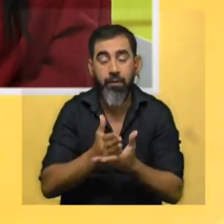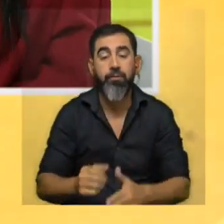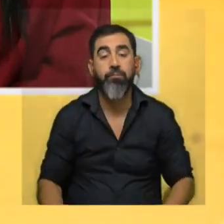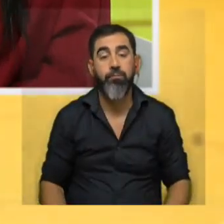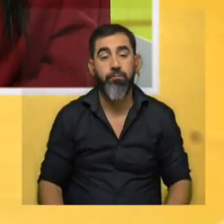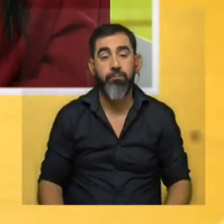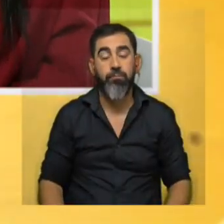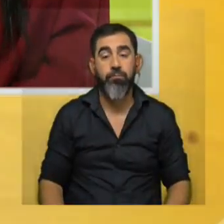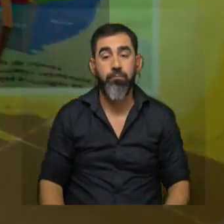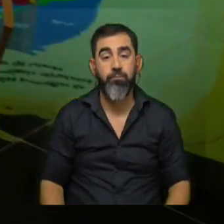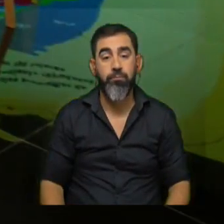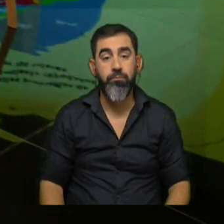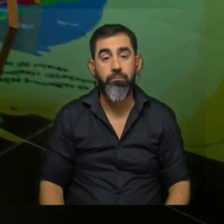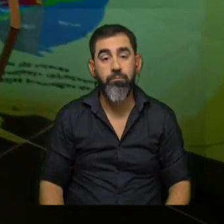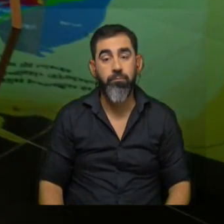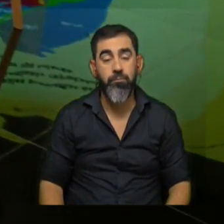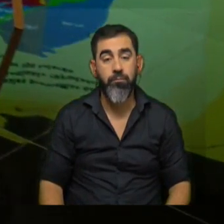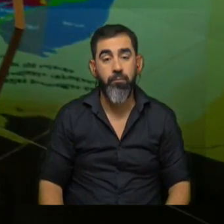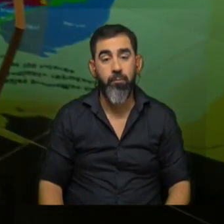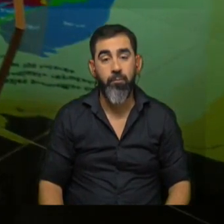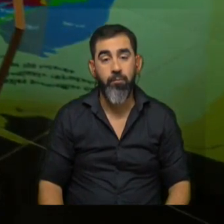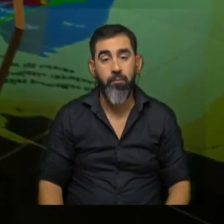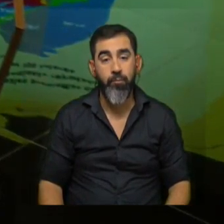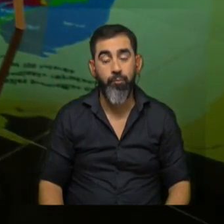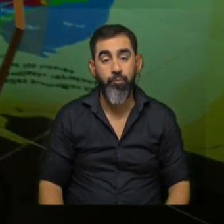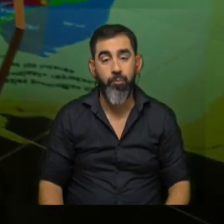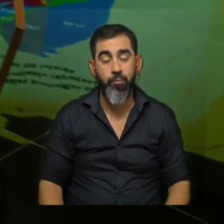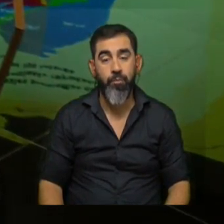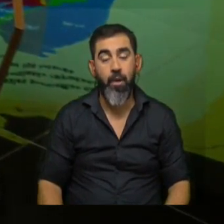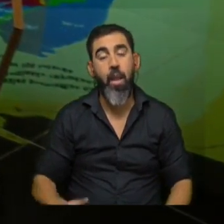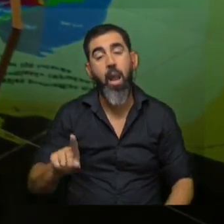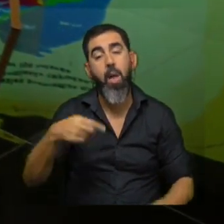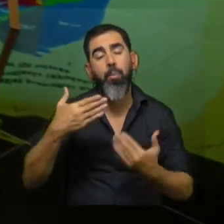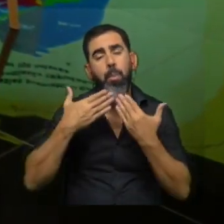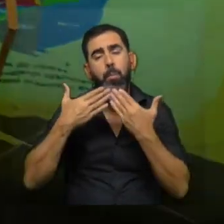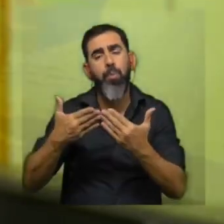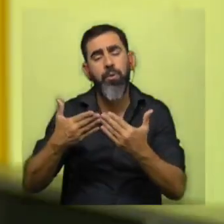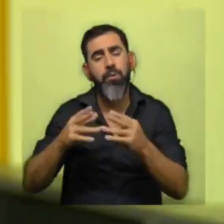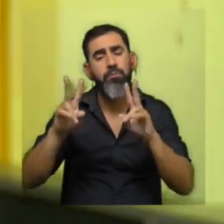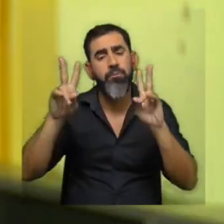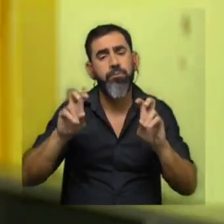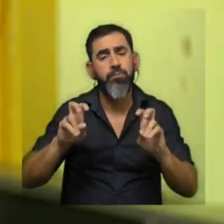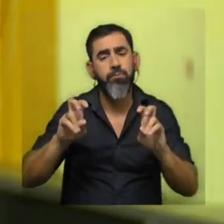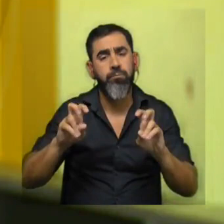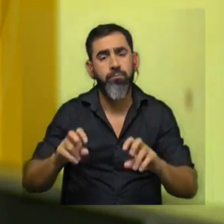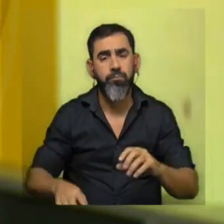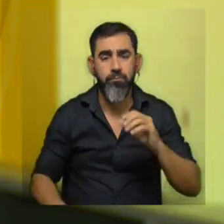la pregunta que sigue o la placa que sigue tiene que ver con la